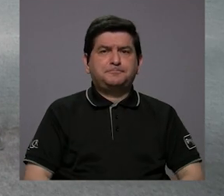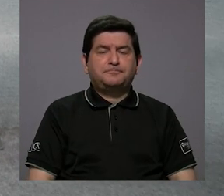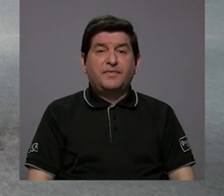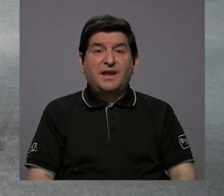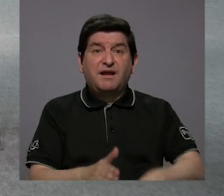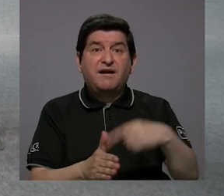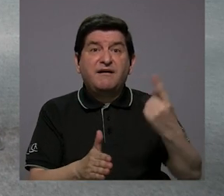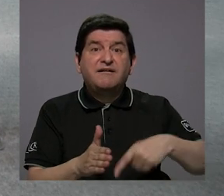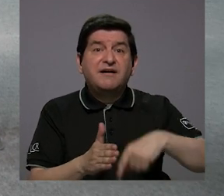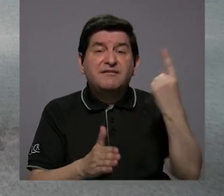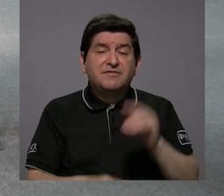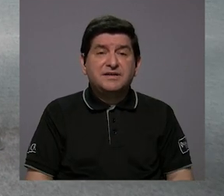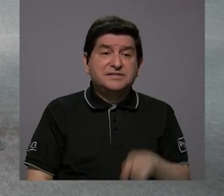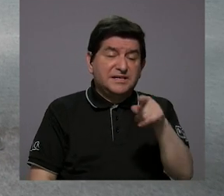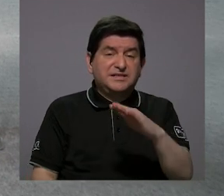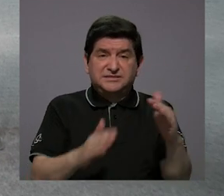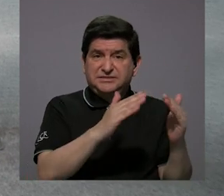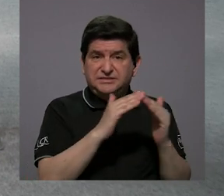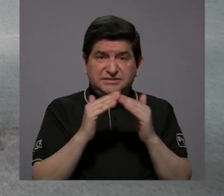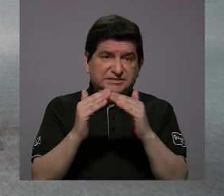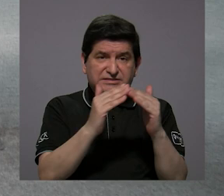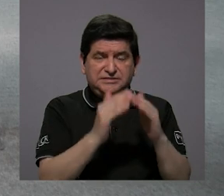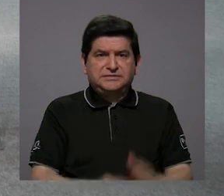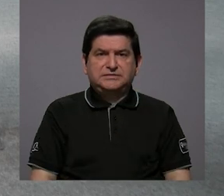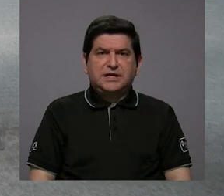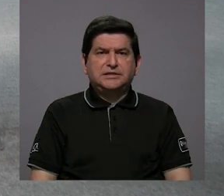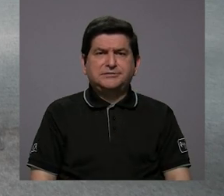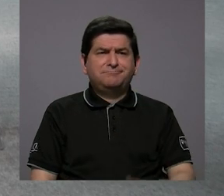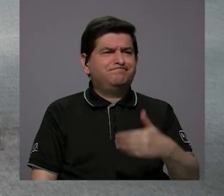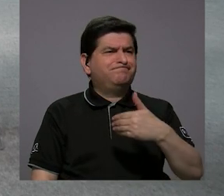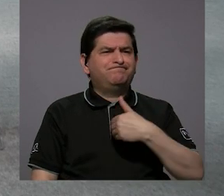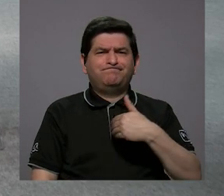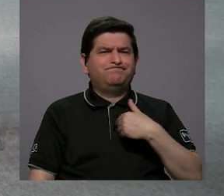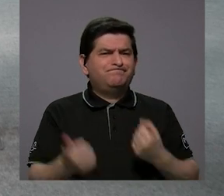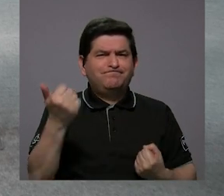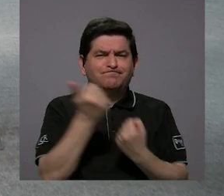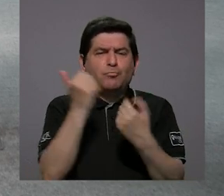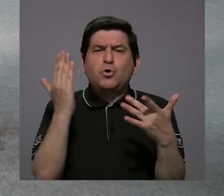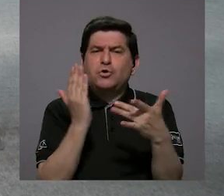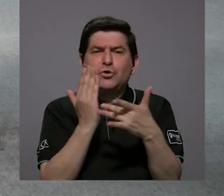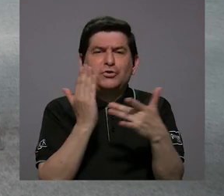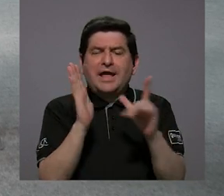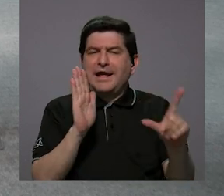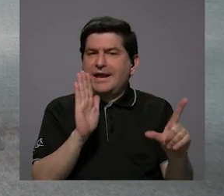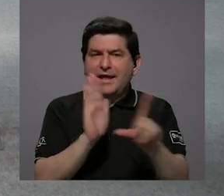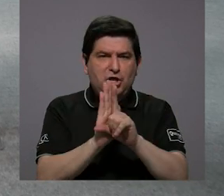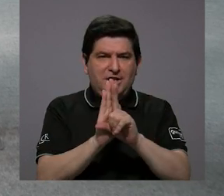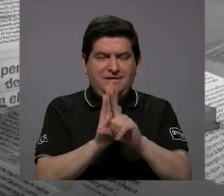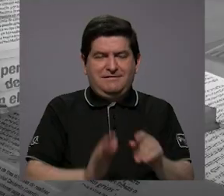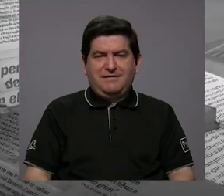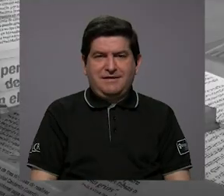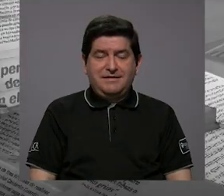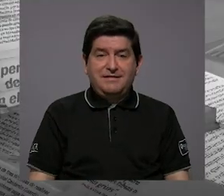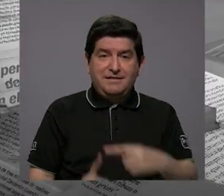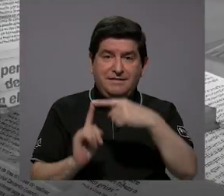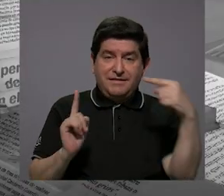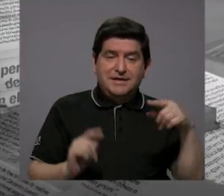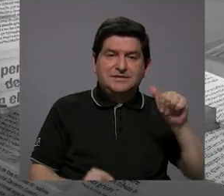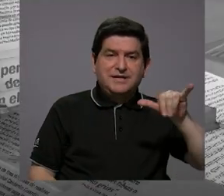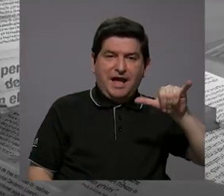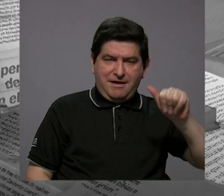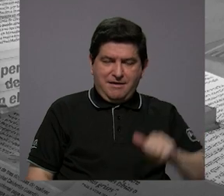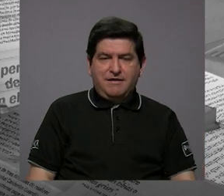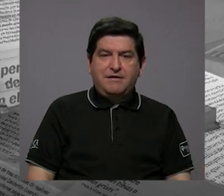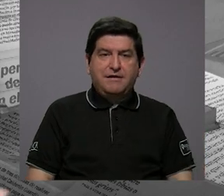eso y muchas veces porque estas comunidades a veces no han recibido como el apoyo técnico legal por